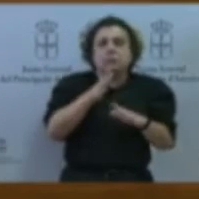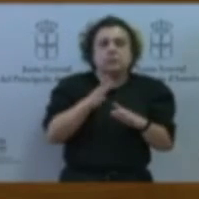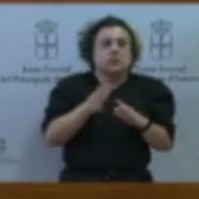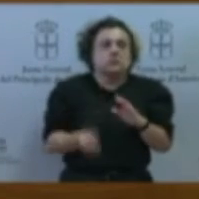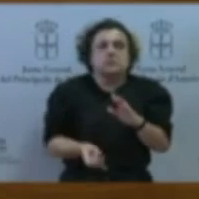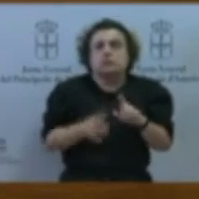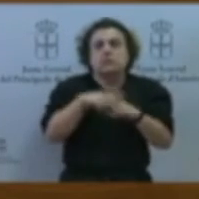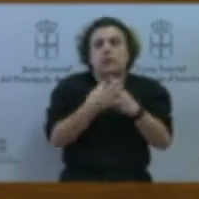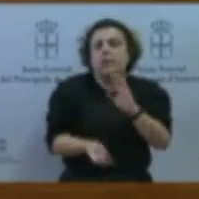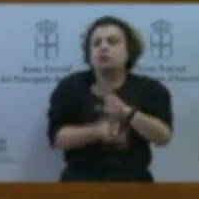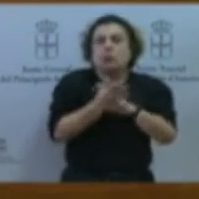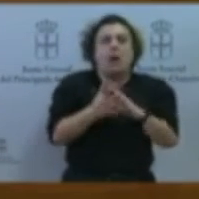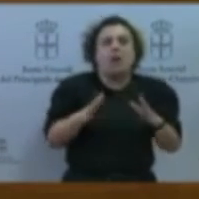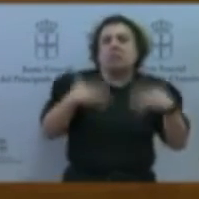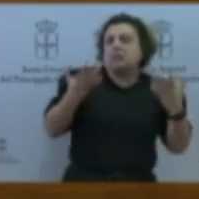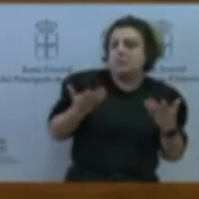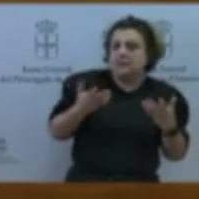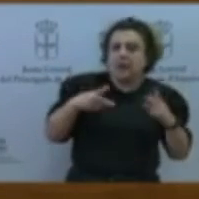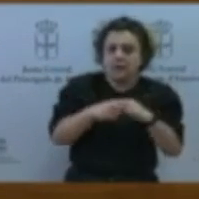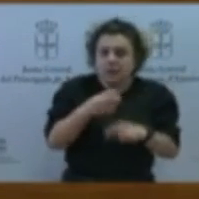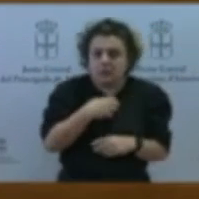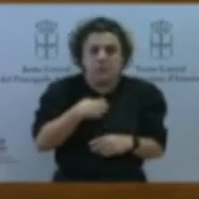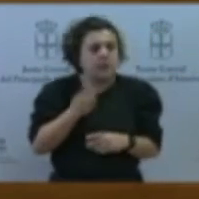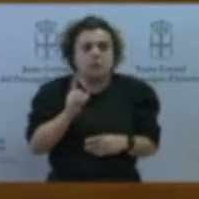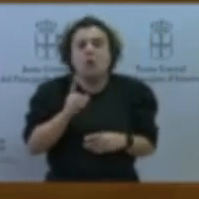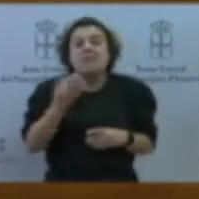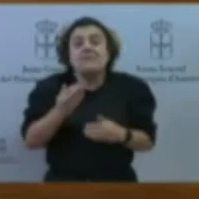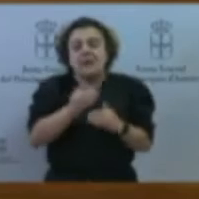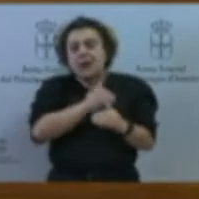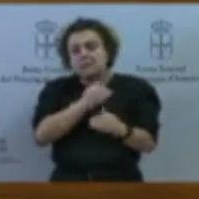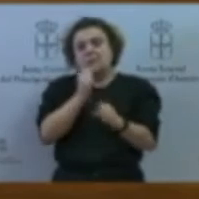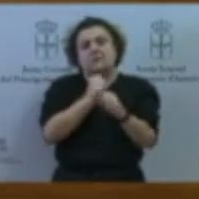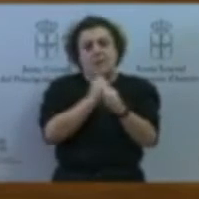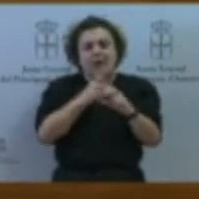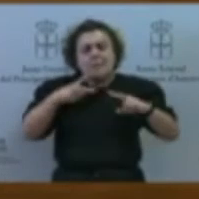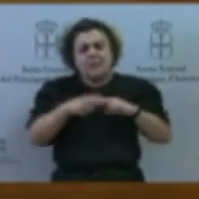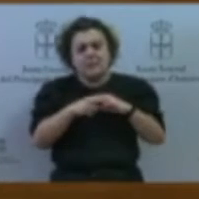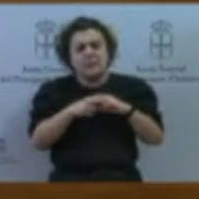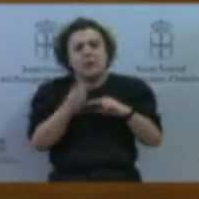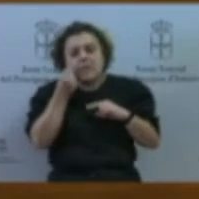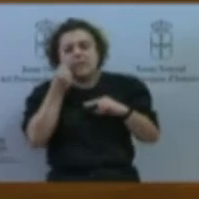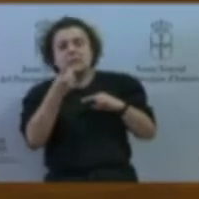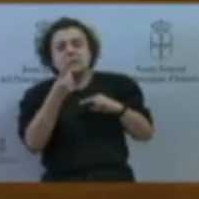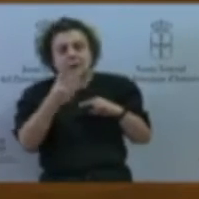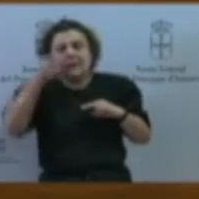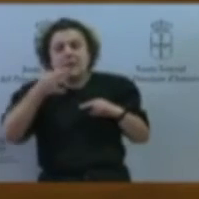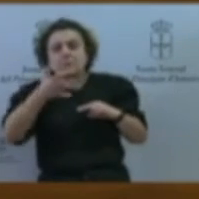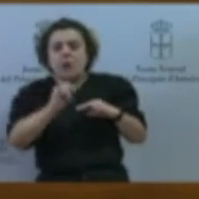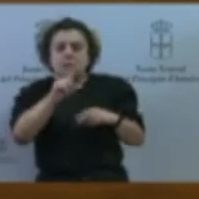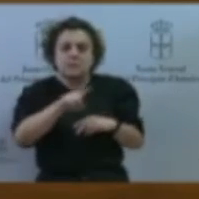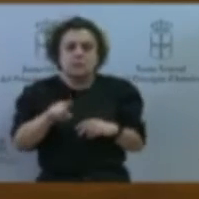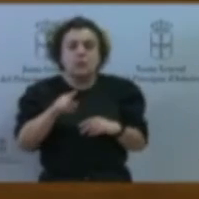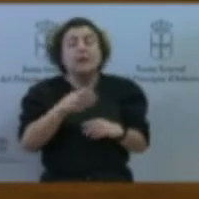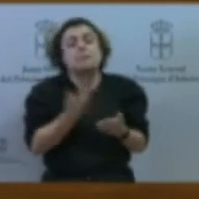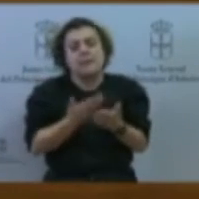trabajar en la prevención, en detectar que están a salir de riesgo. Y por eso pedimos también que se investigue. O sea, ¿por qué? Porque, claro, hay